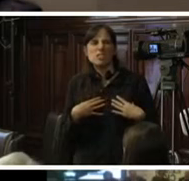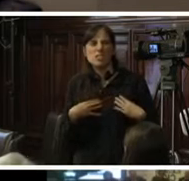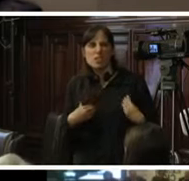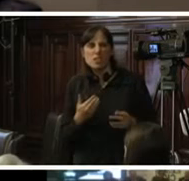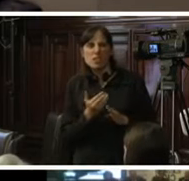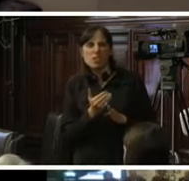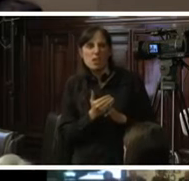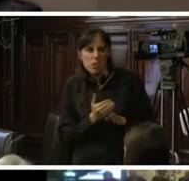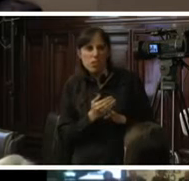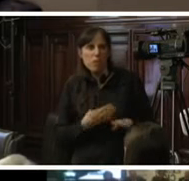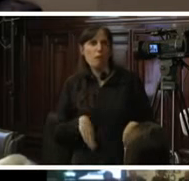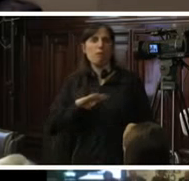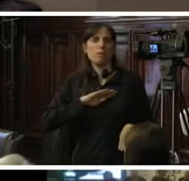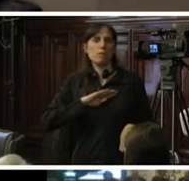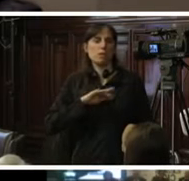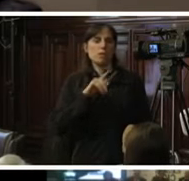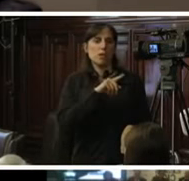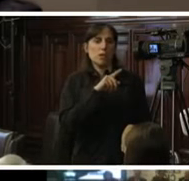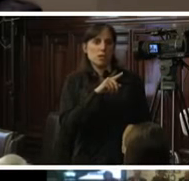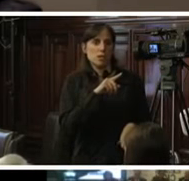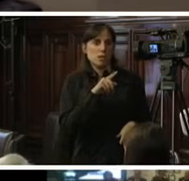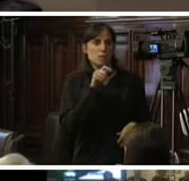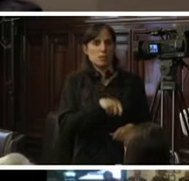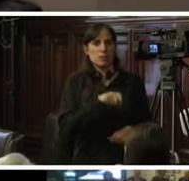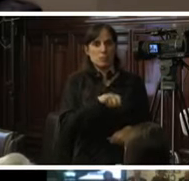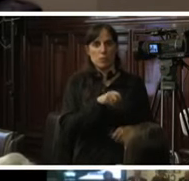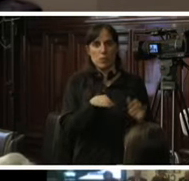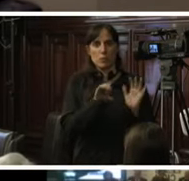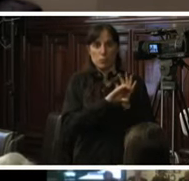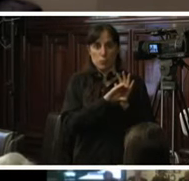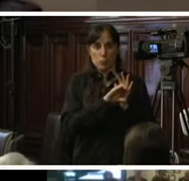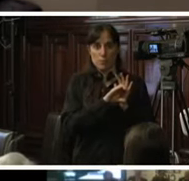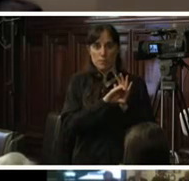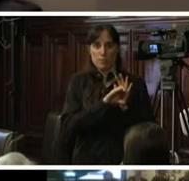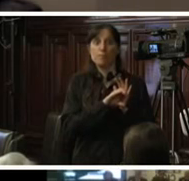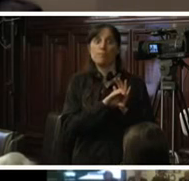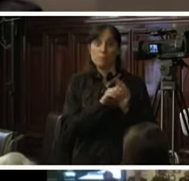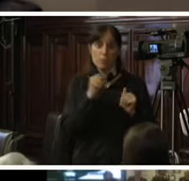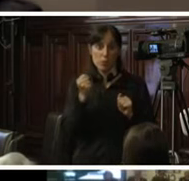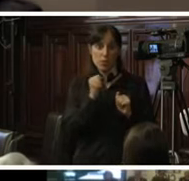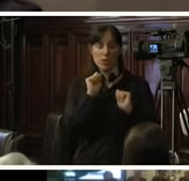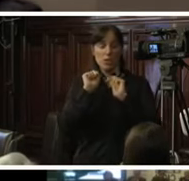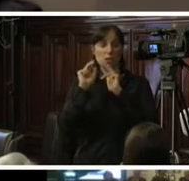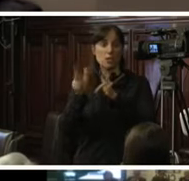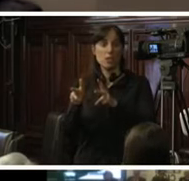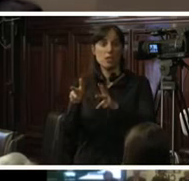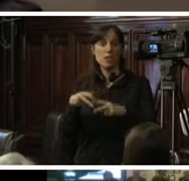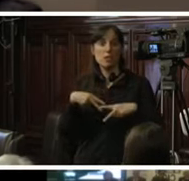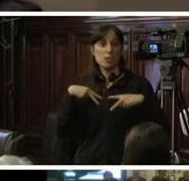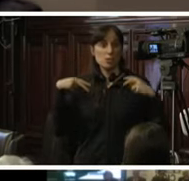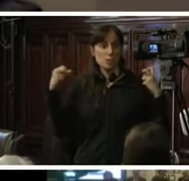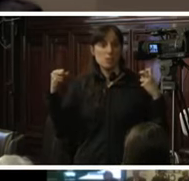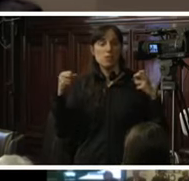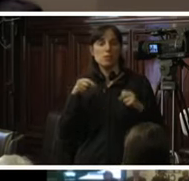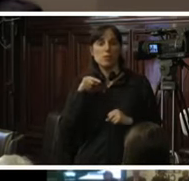por una decisión del Tribunal Constitucional y es bueno decir que la investigación judicial de fondo sobre